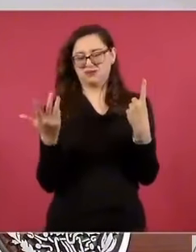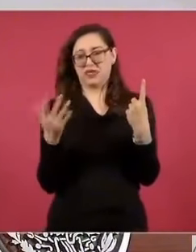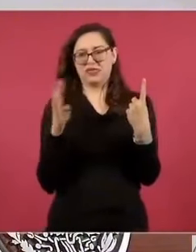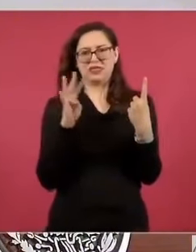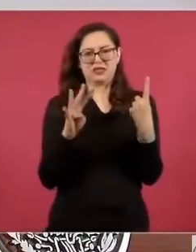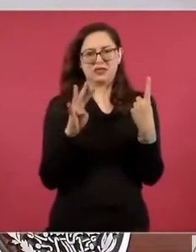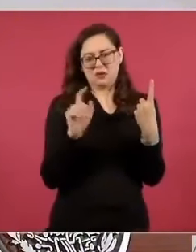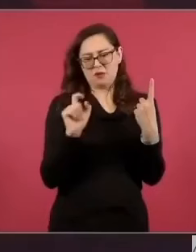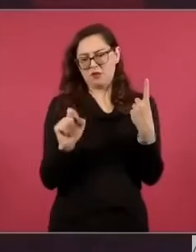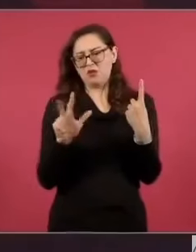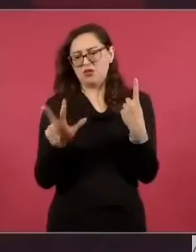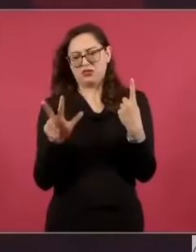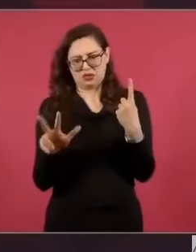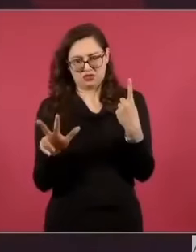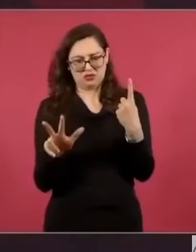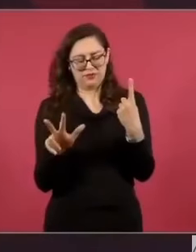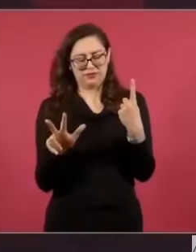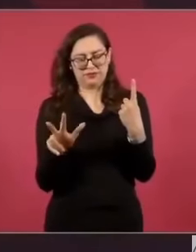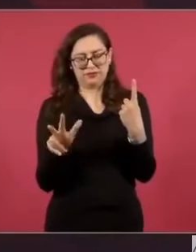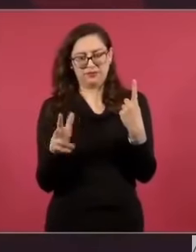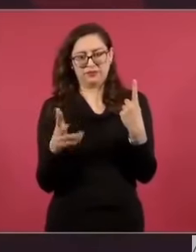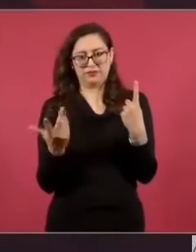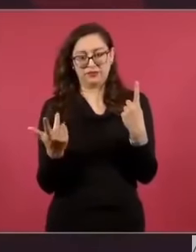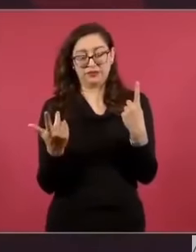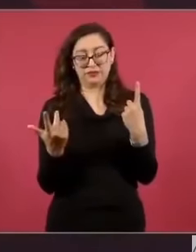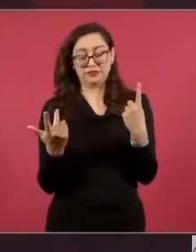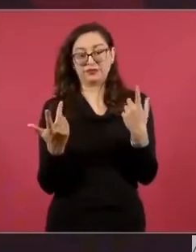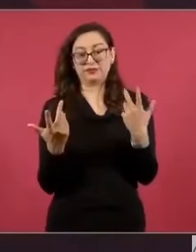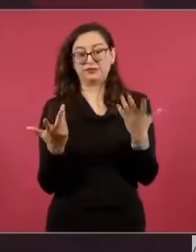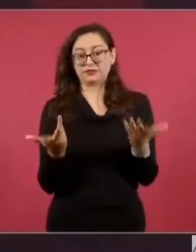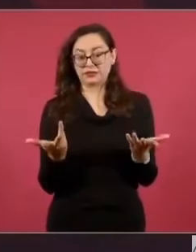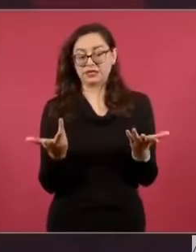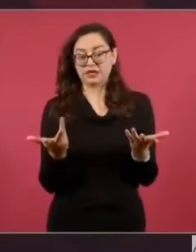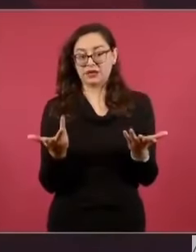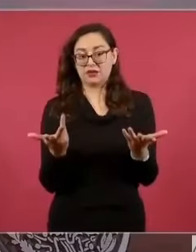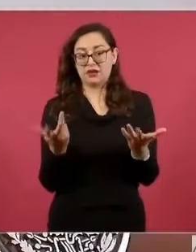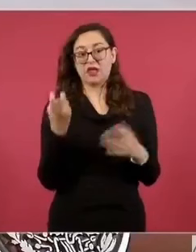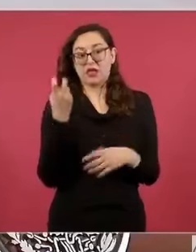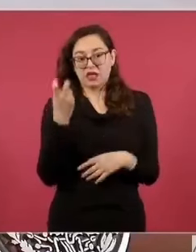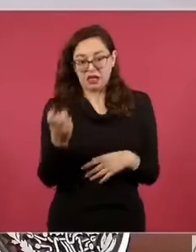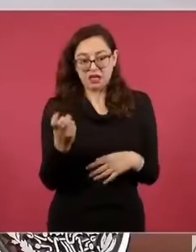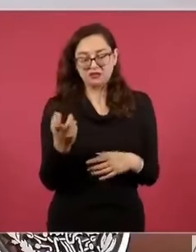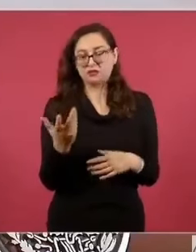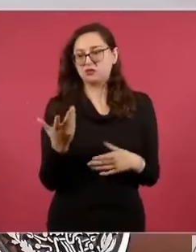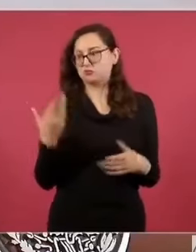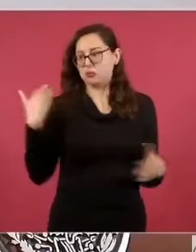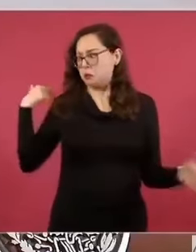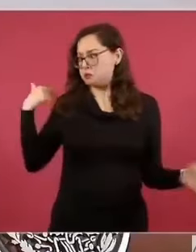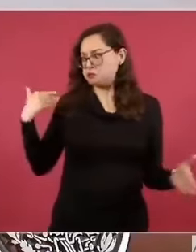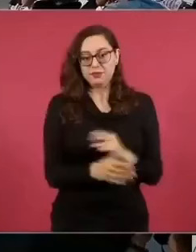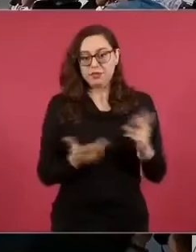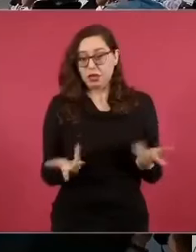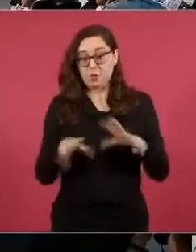por dólar. Esto no había pasado.